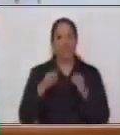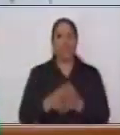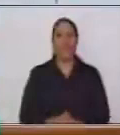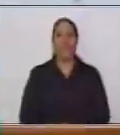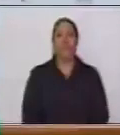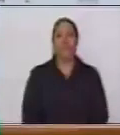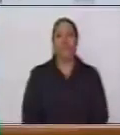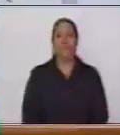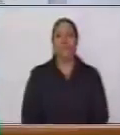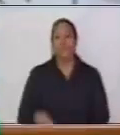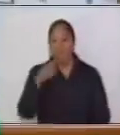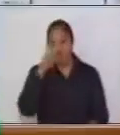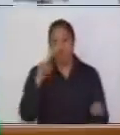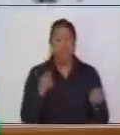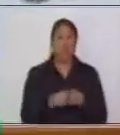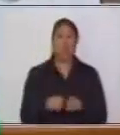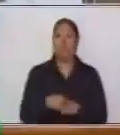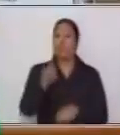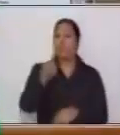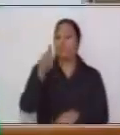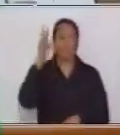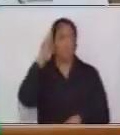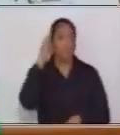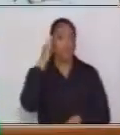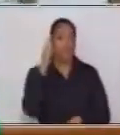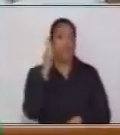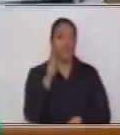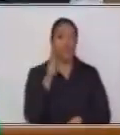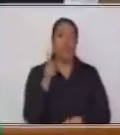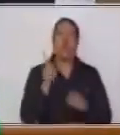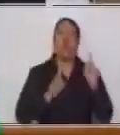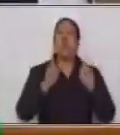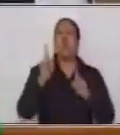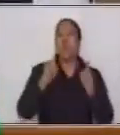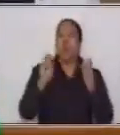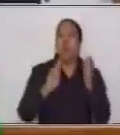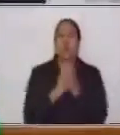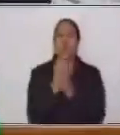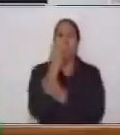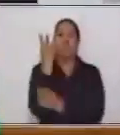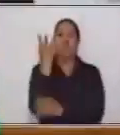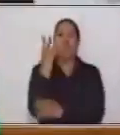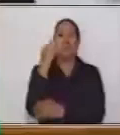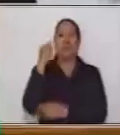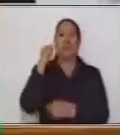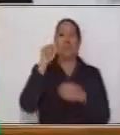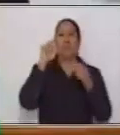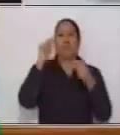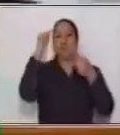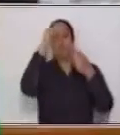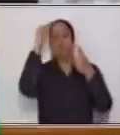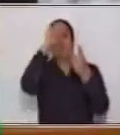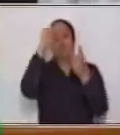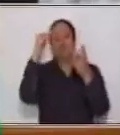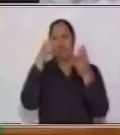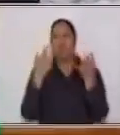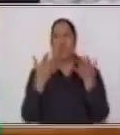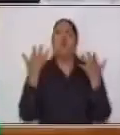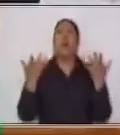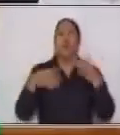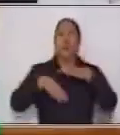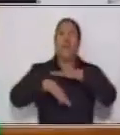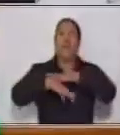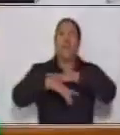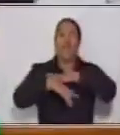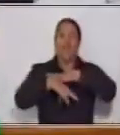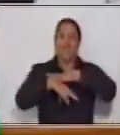También, recordemos las partes de las plantas. Recordemos que tienen raíz,